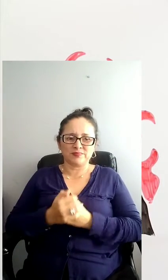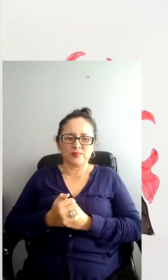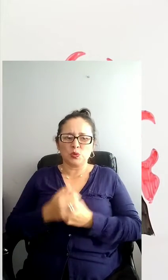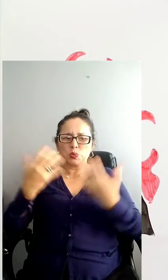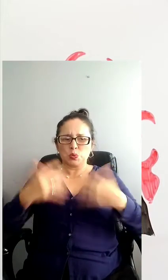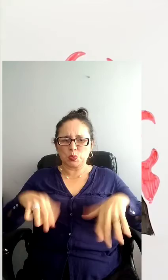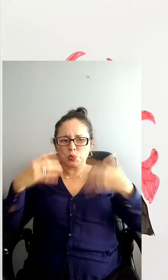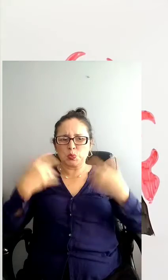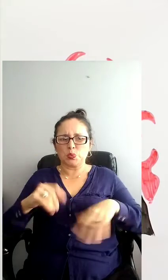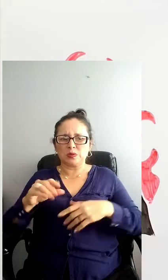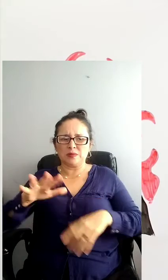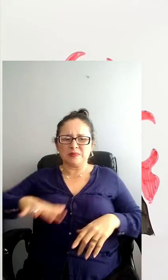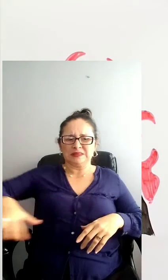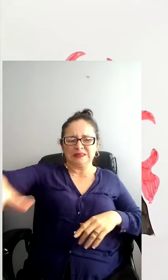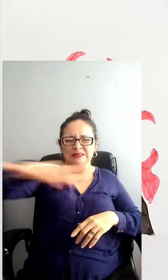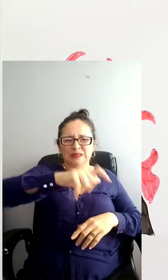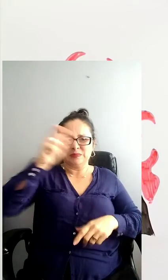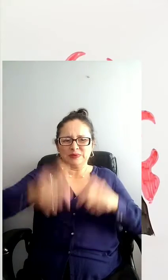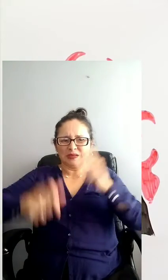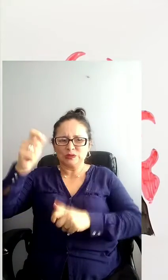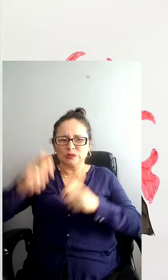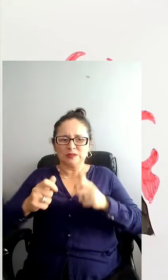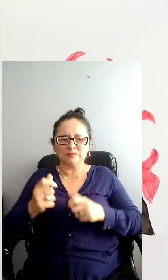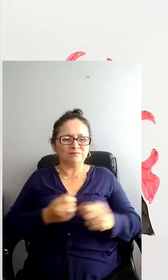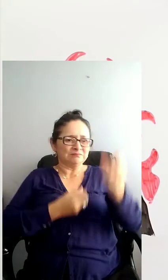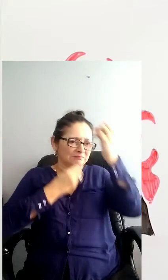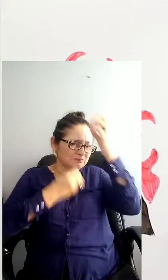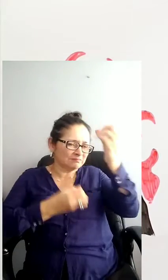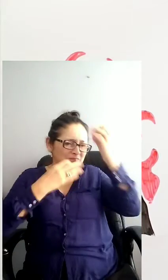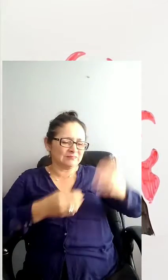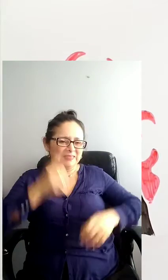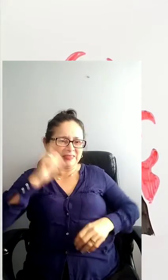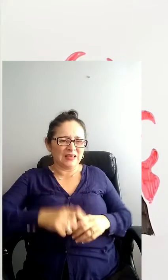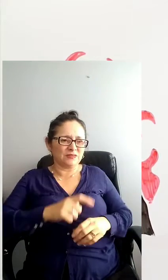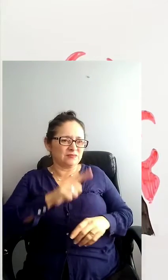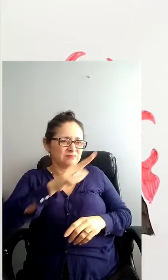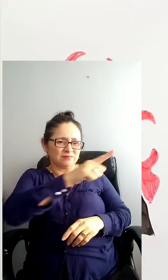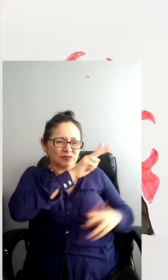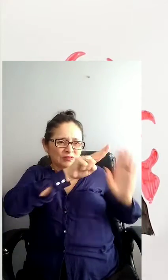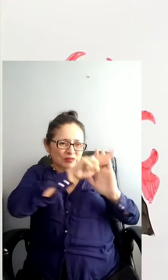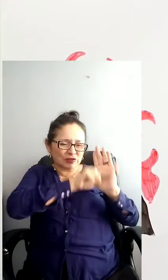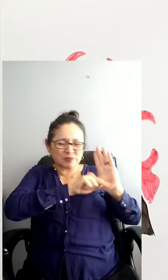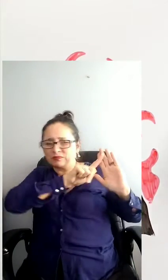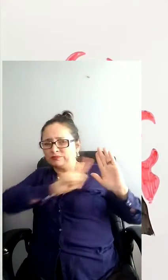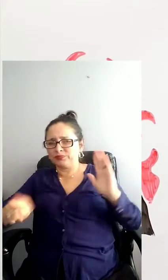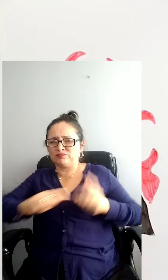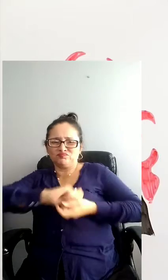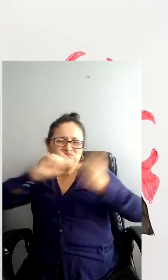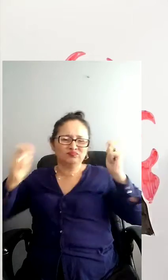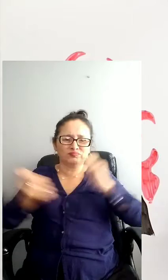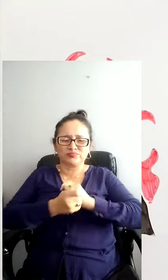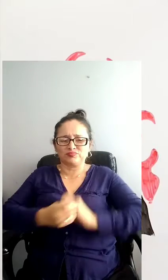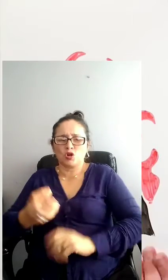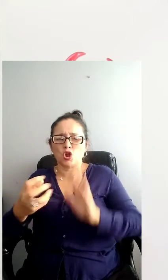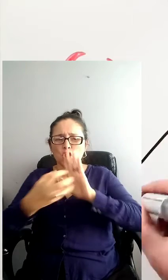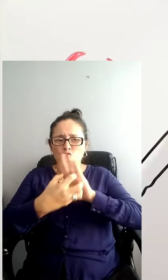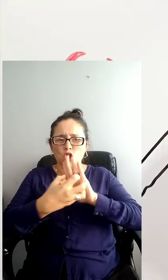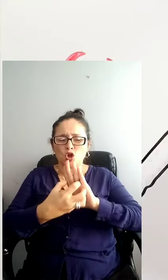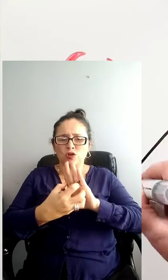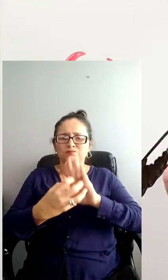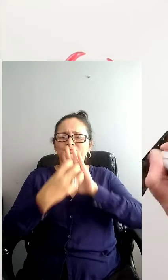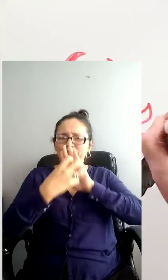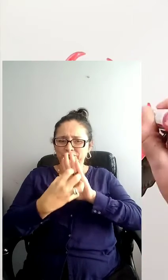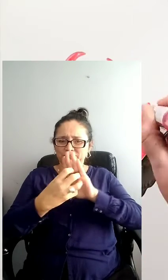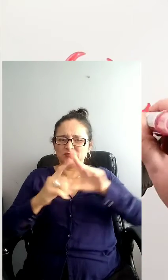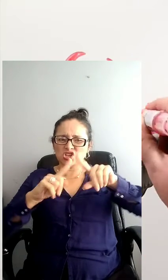violentamente a grupos políticos opositores y judíos. En ese mismo año, Hitler adopta la Hakenkreuz o Esvástica y el saludo fascista